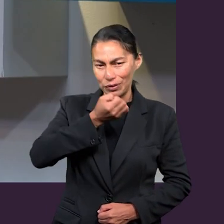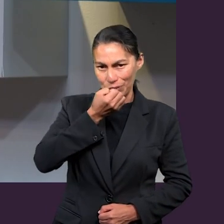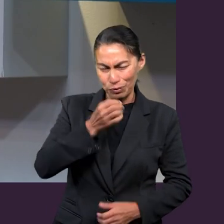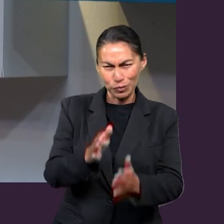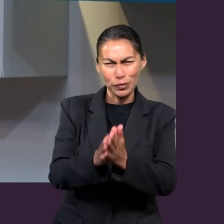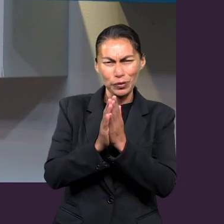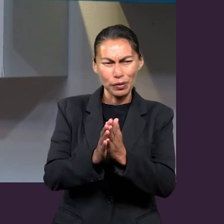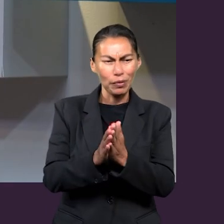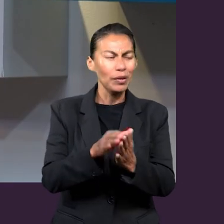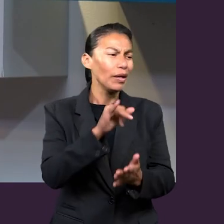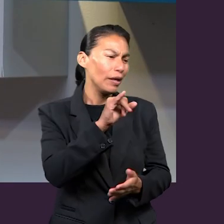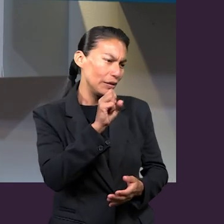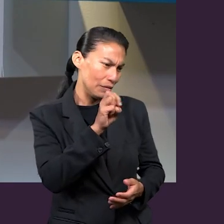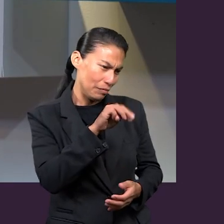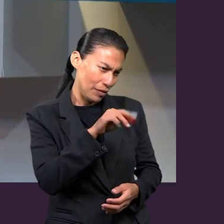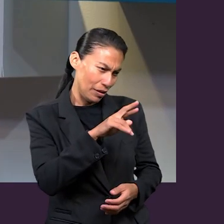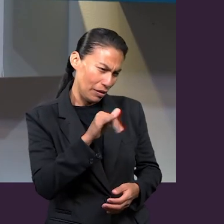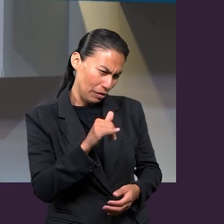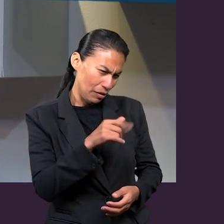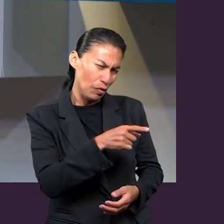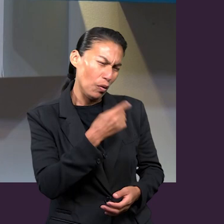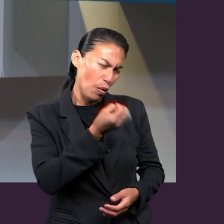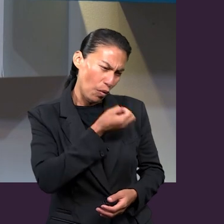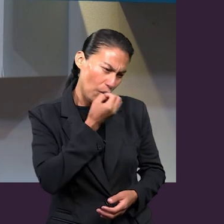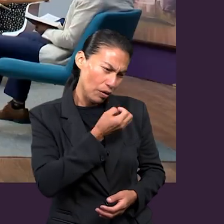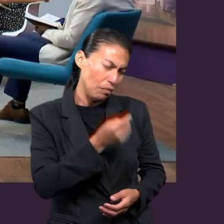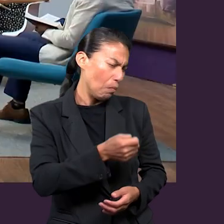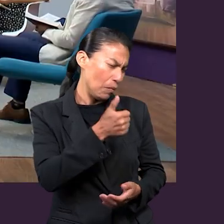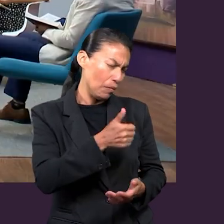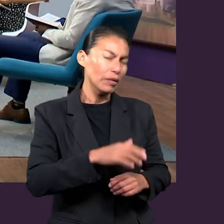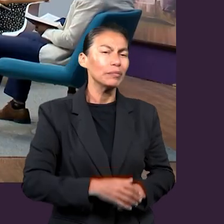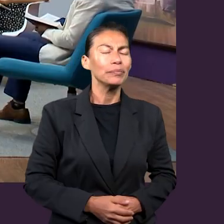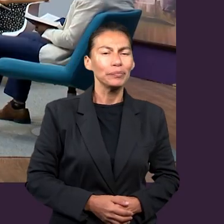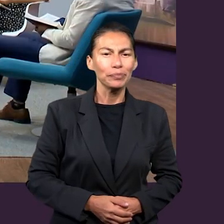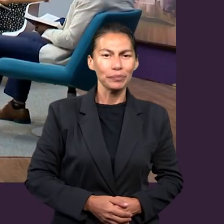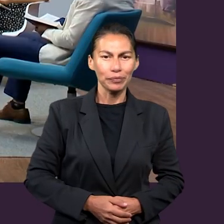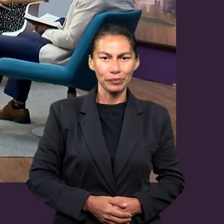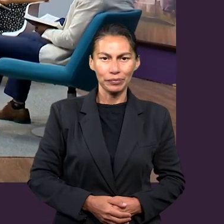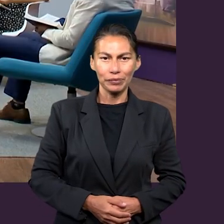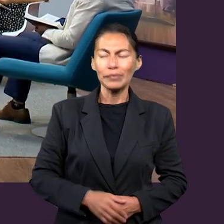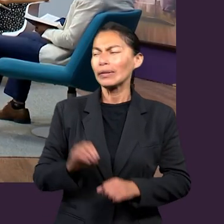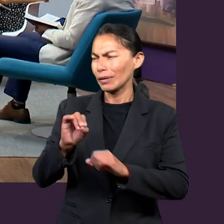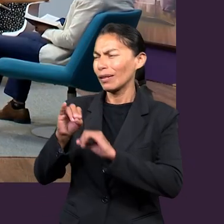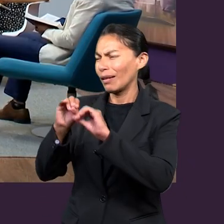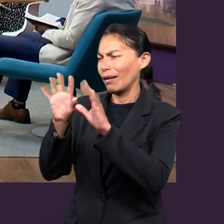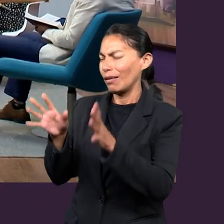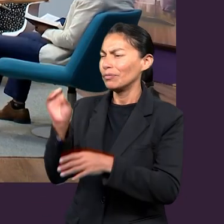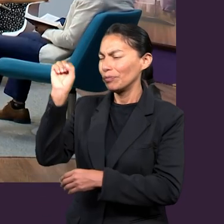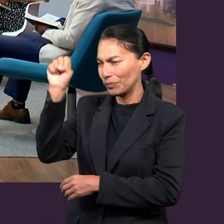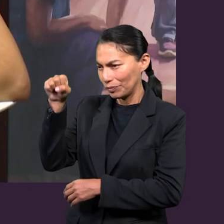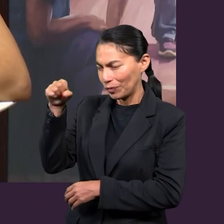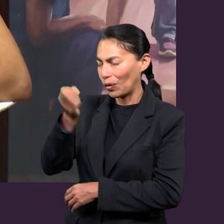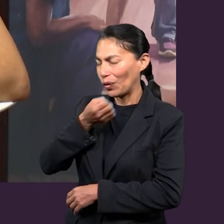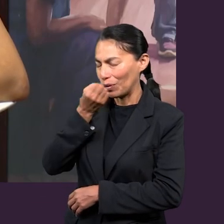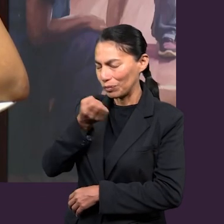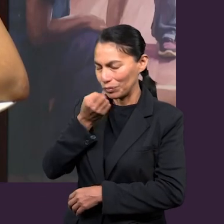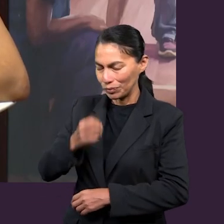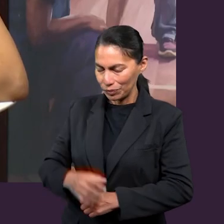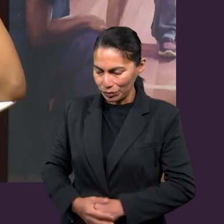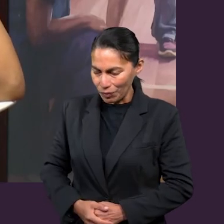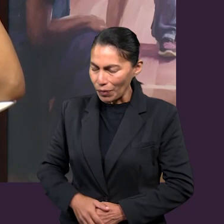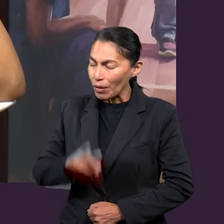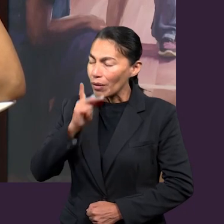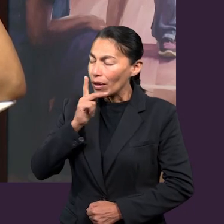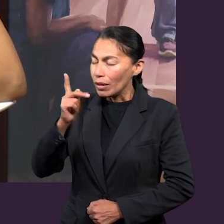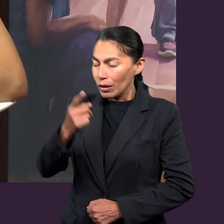con una oración y me gustaría pedirle a Ismari que nos acompañara en esta primera oración de la lección. Claro que sí. Inclinamos el rostro y vamos